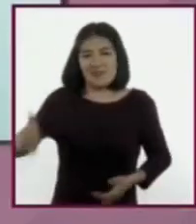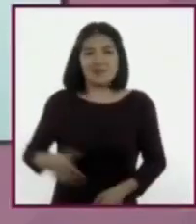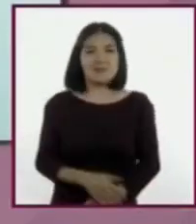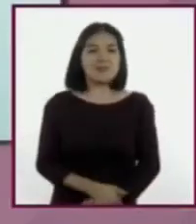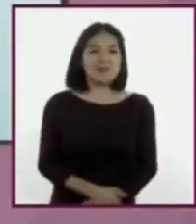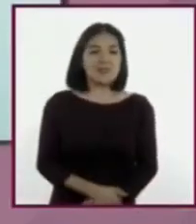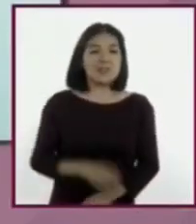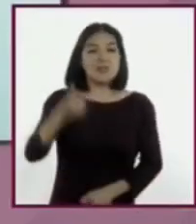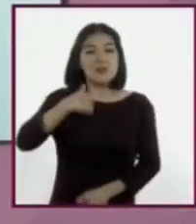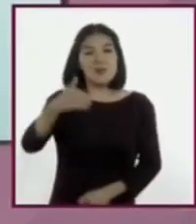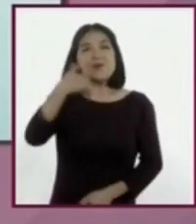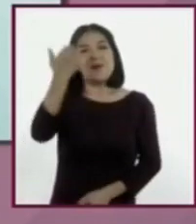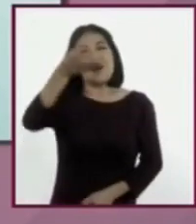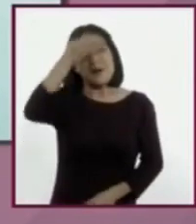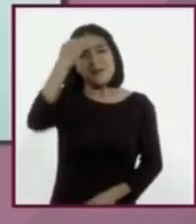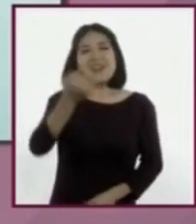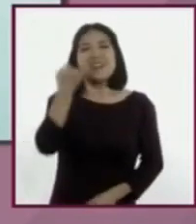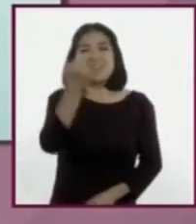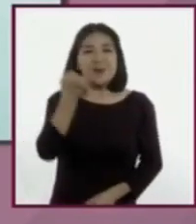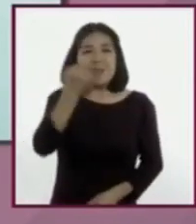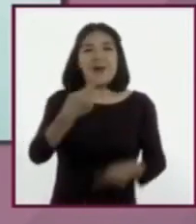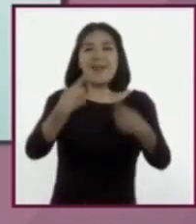Quiero aprender diferentes idiomas.